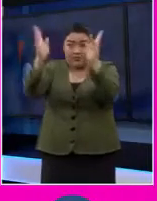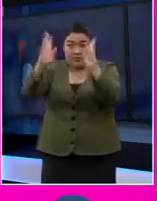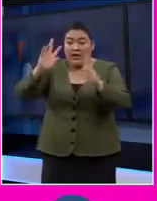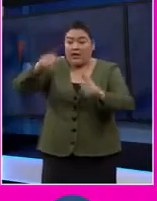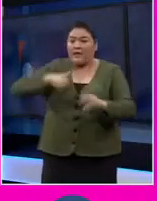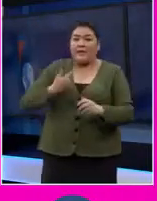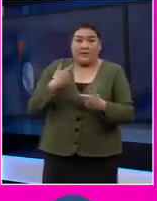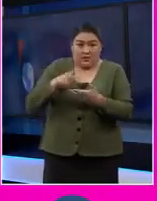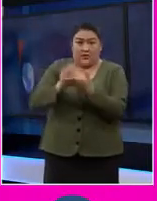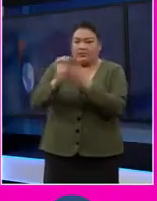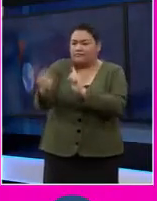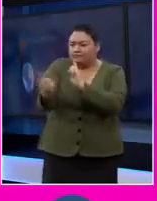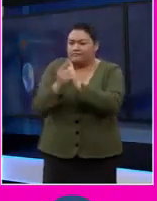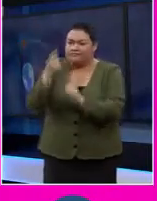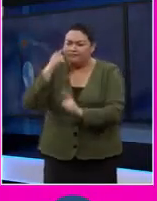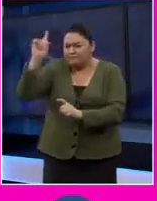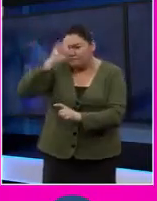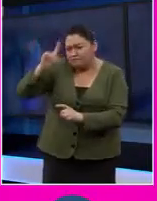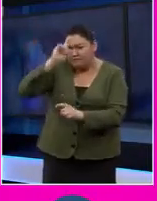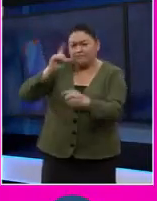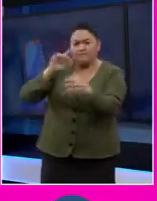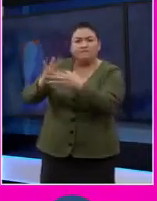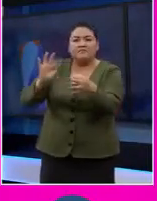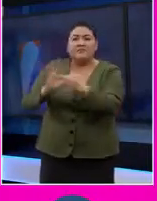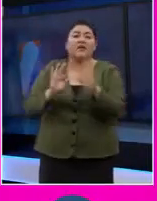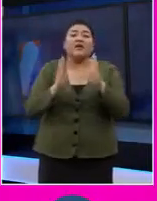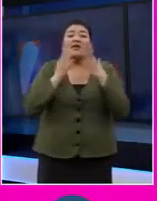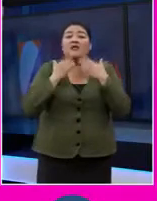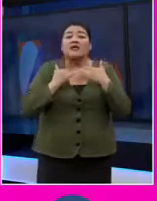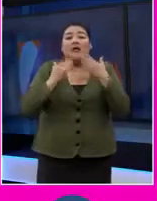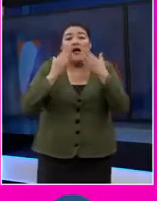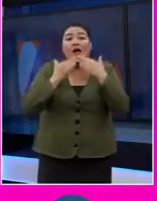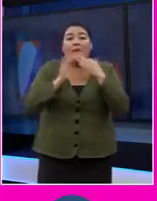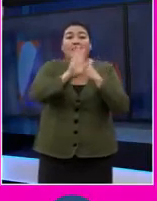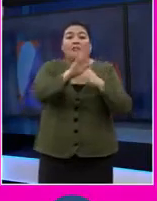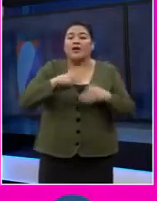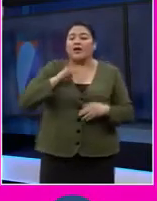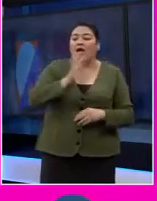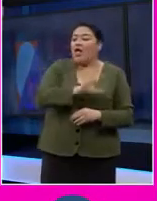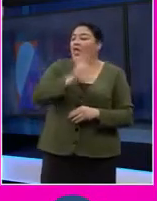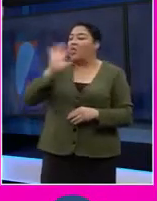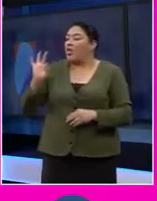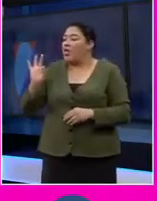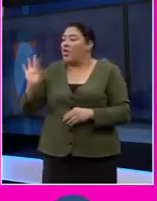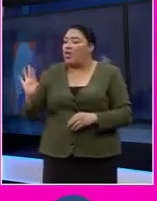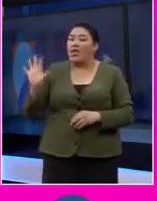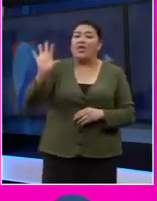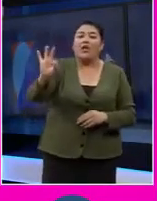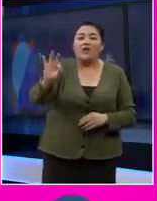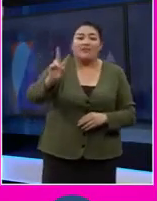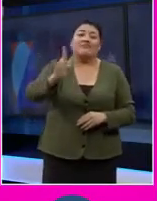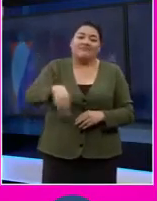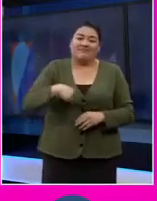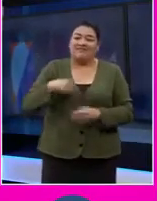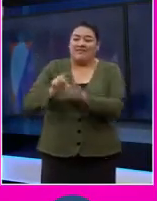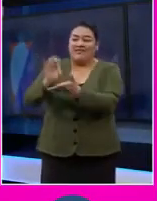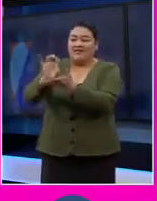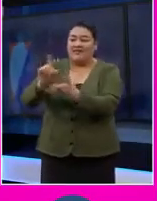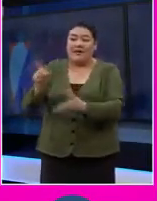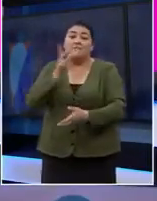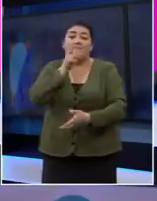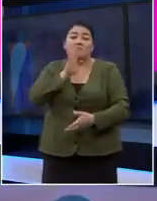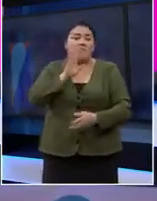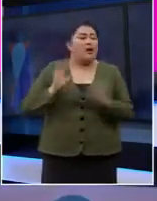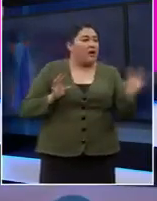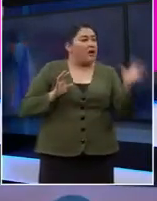pertinente y verás a las personas de manera directa. Entonces estás intermediando a los padres o tutores que no se sabe si van a